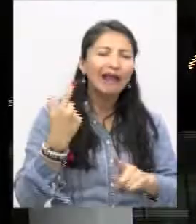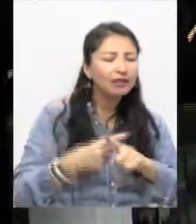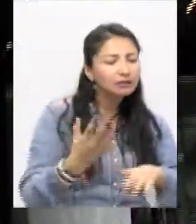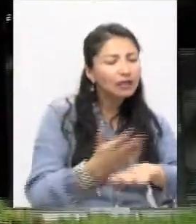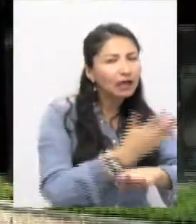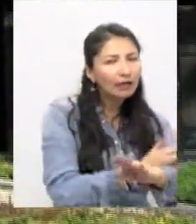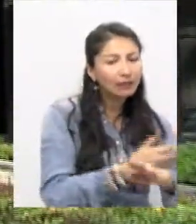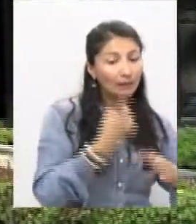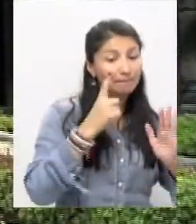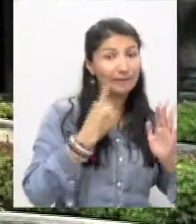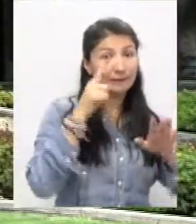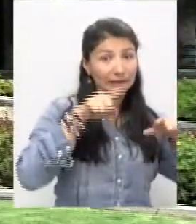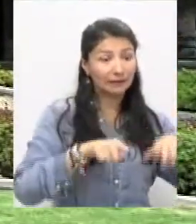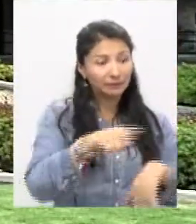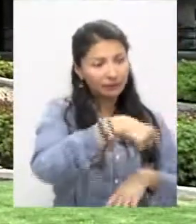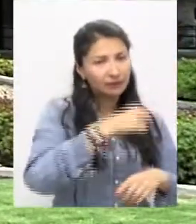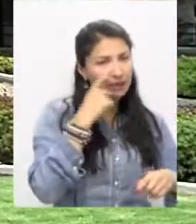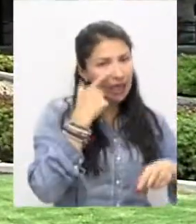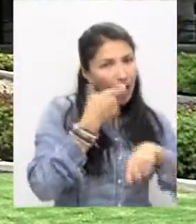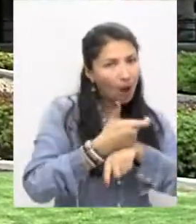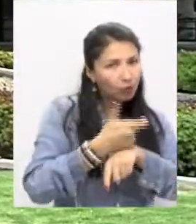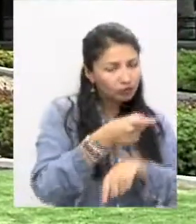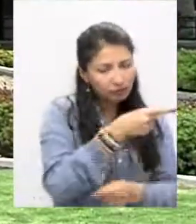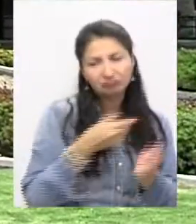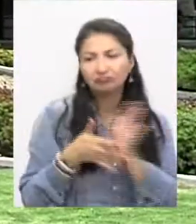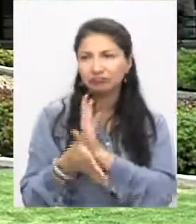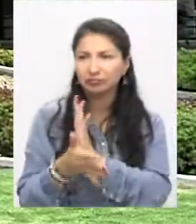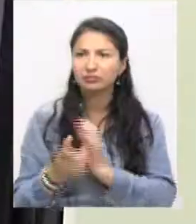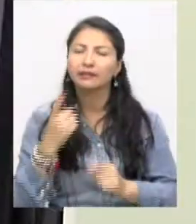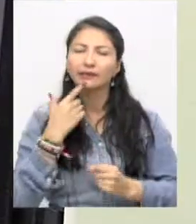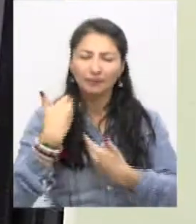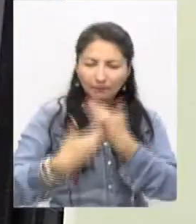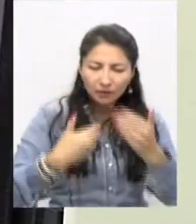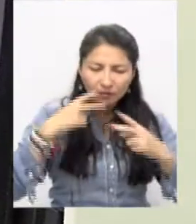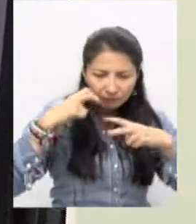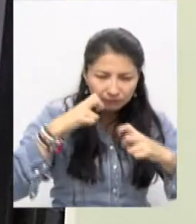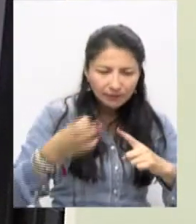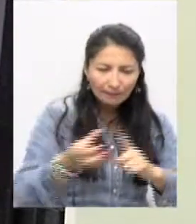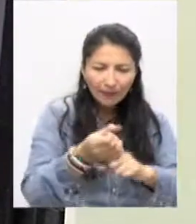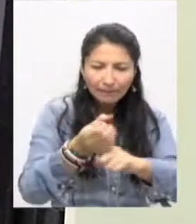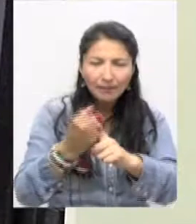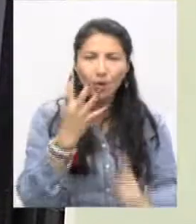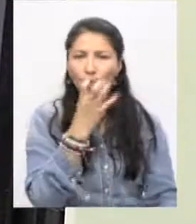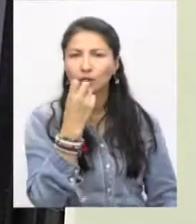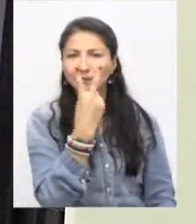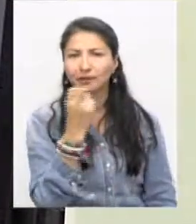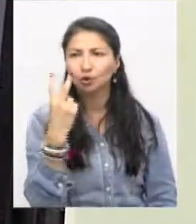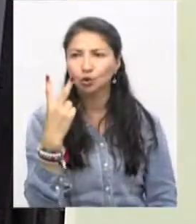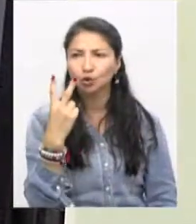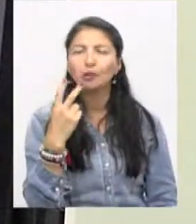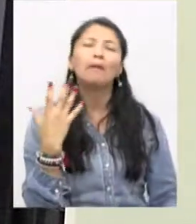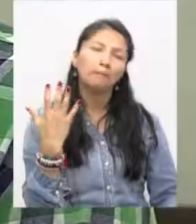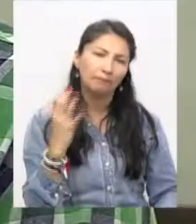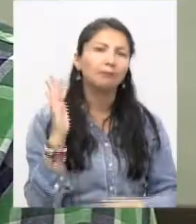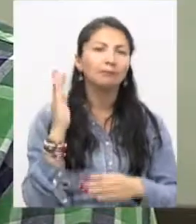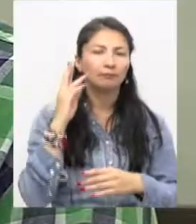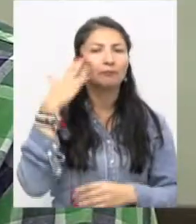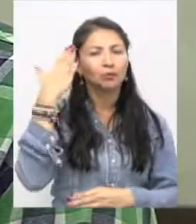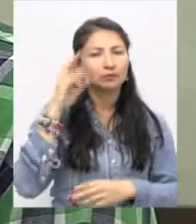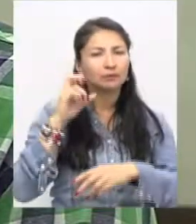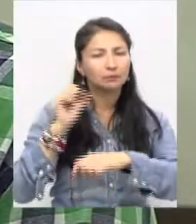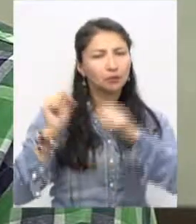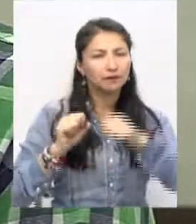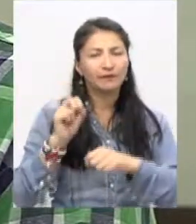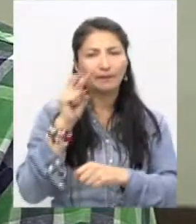adelantadas por esta entidad en el primer semestre de 2018. Procesos que encontraron 422 hallazgos con